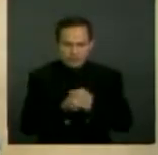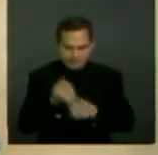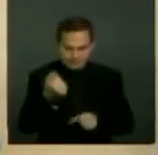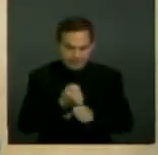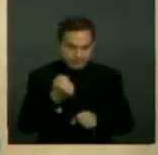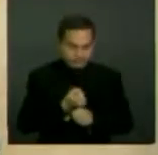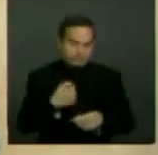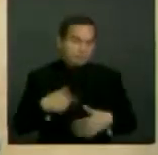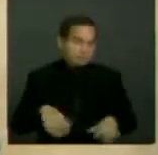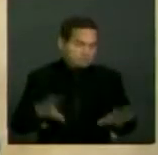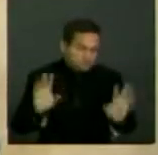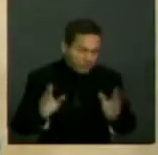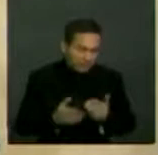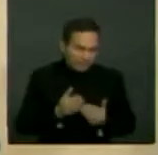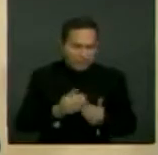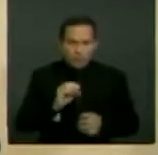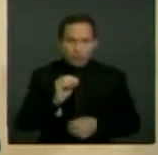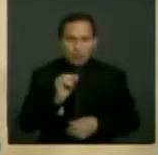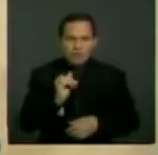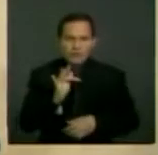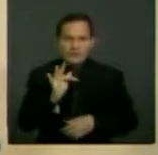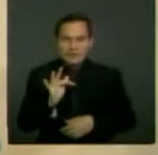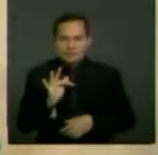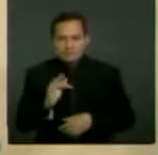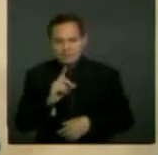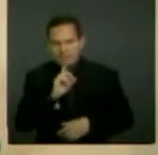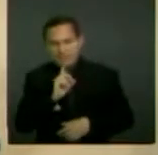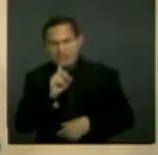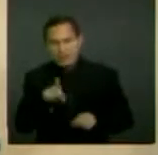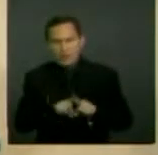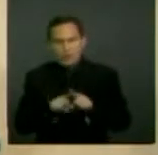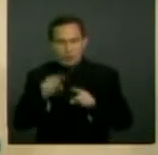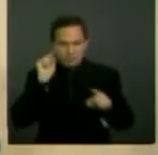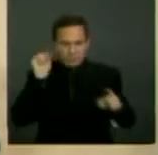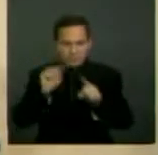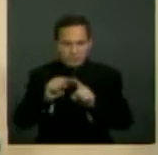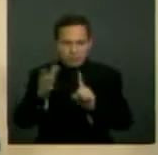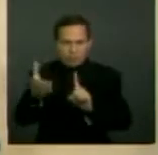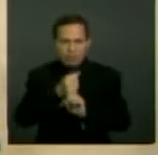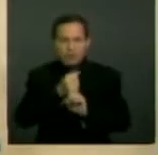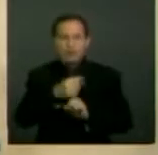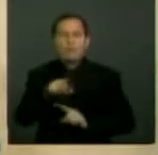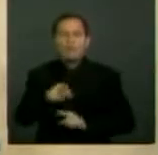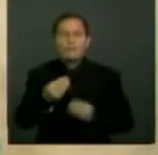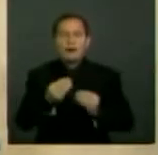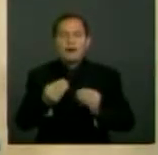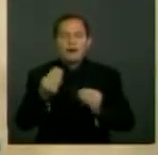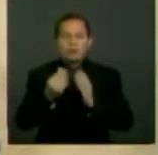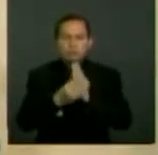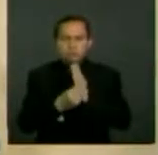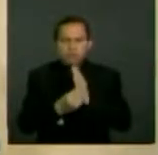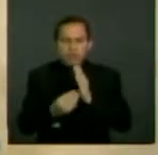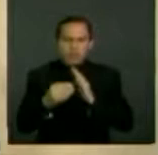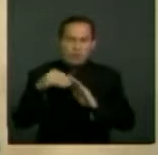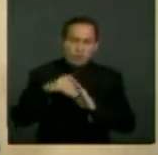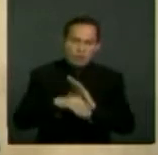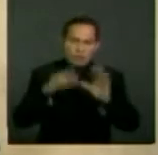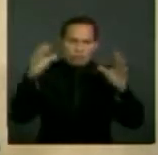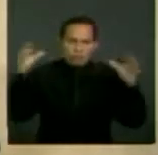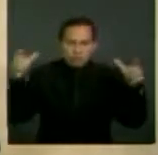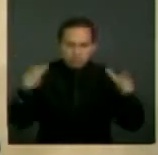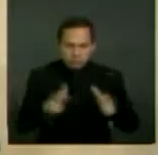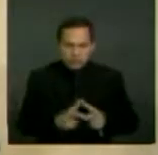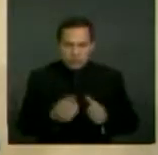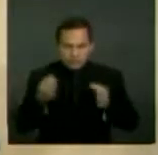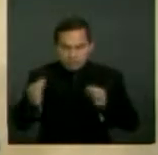A pesar de que la OIT establece como uno de los objetivos del milenio para reducir la progresión efectiva y real inclusión de las personas